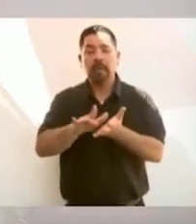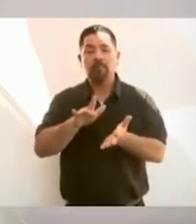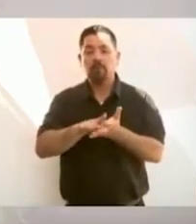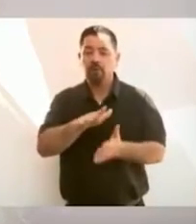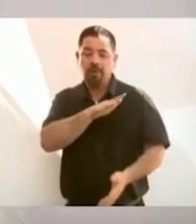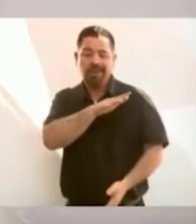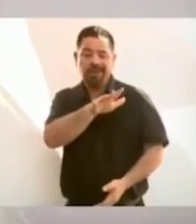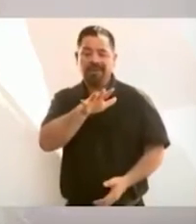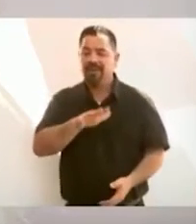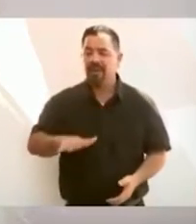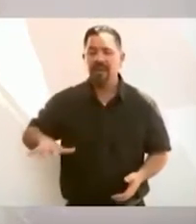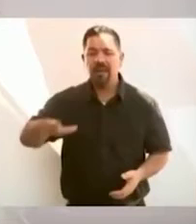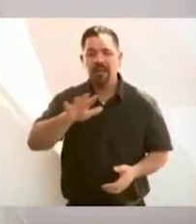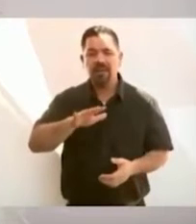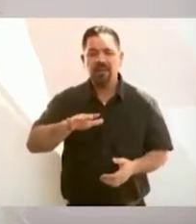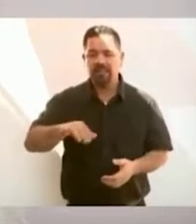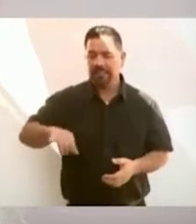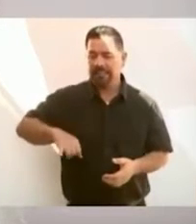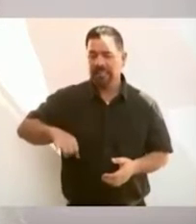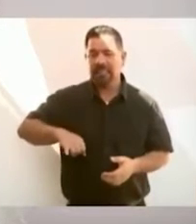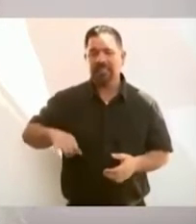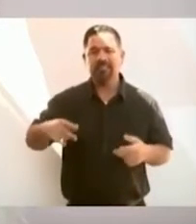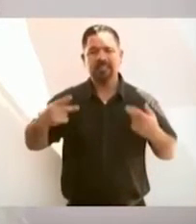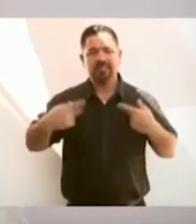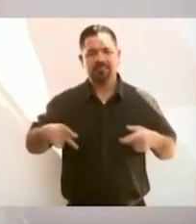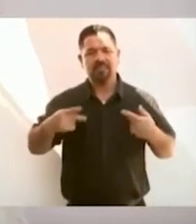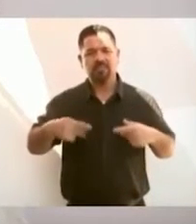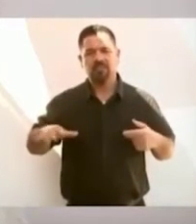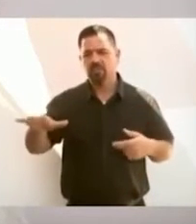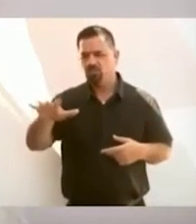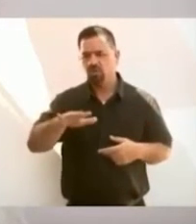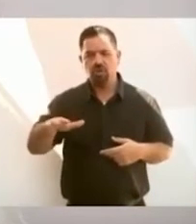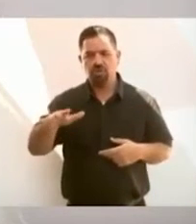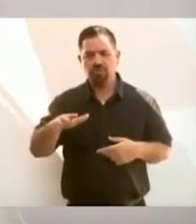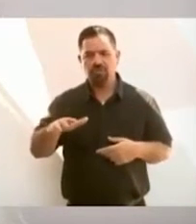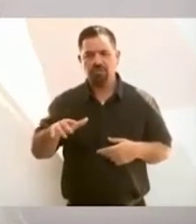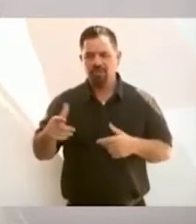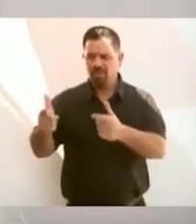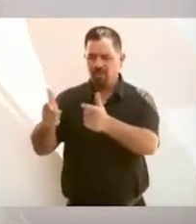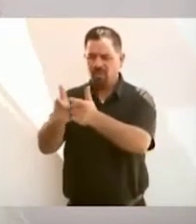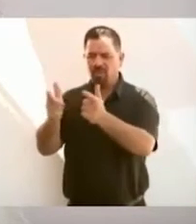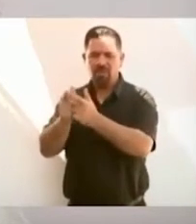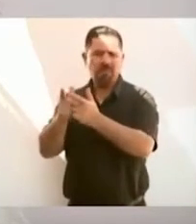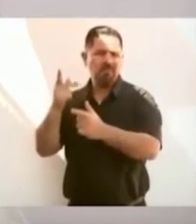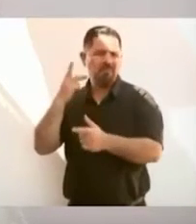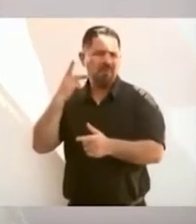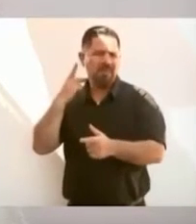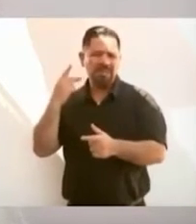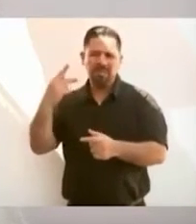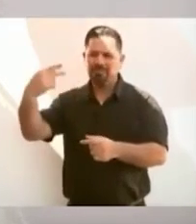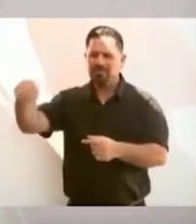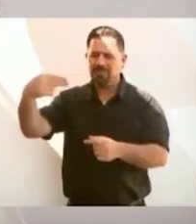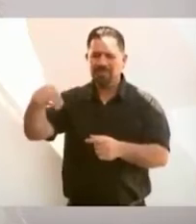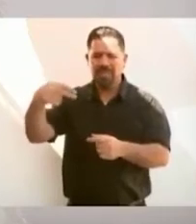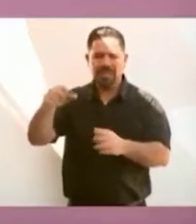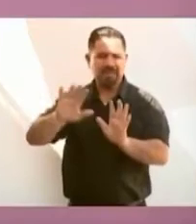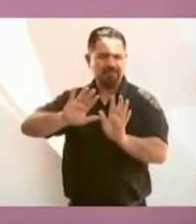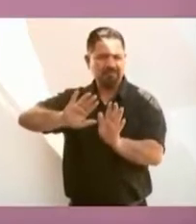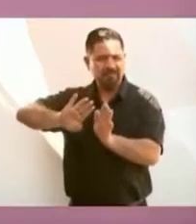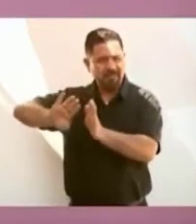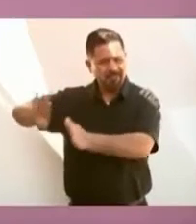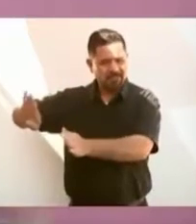el interés de la colectividad, partido como su nombre lo indica, es una parte,